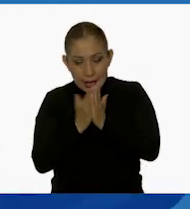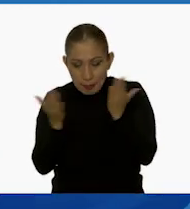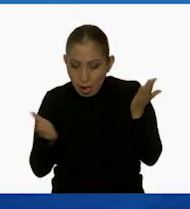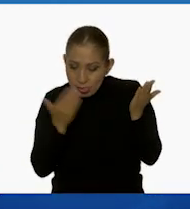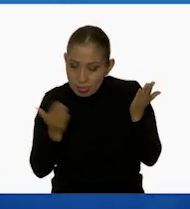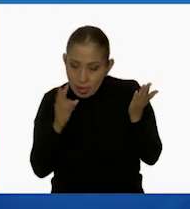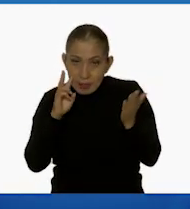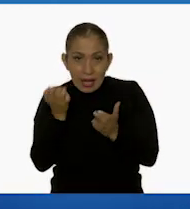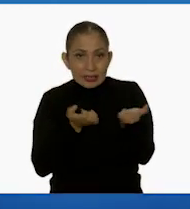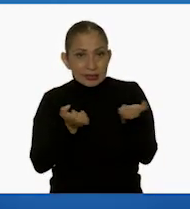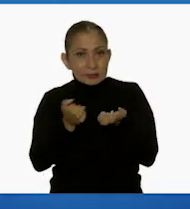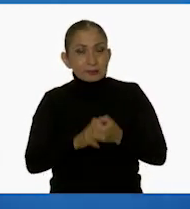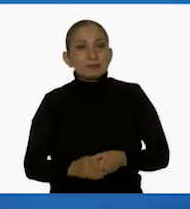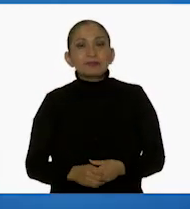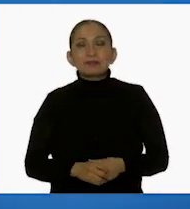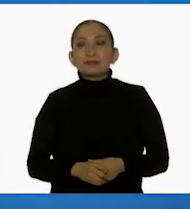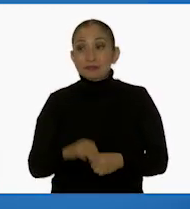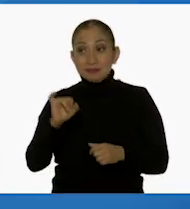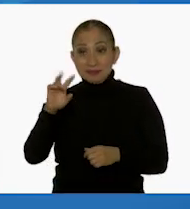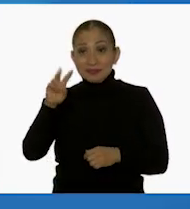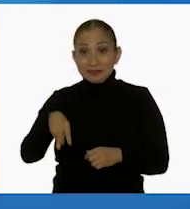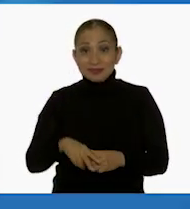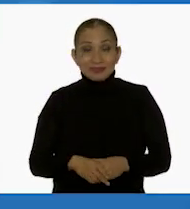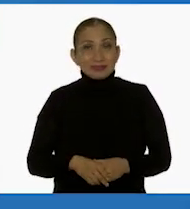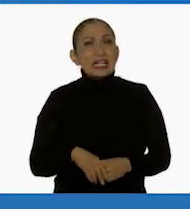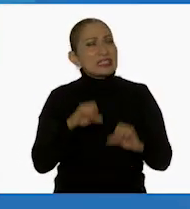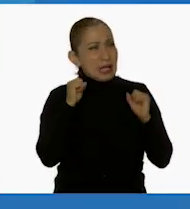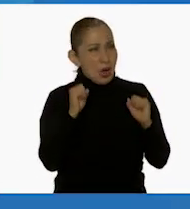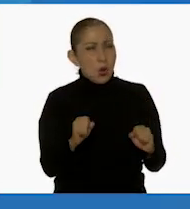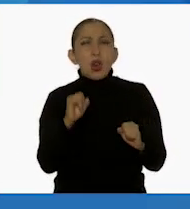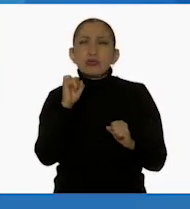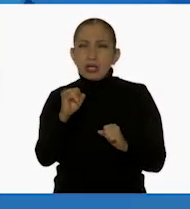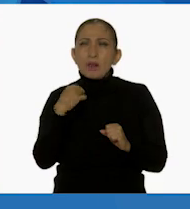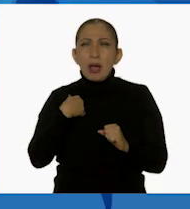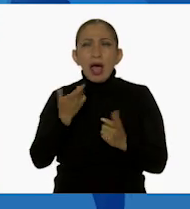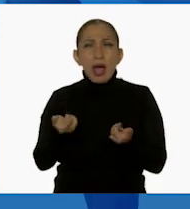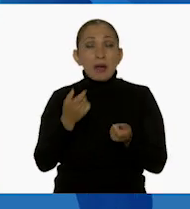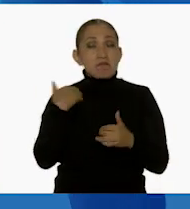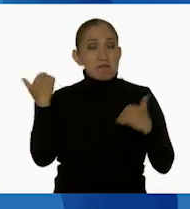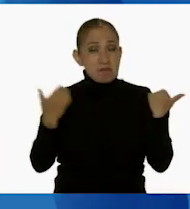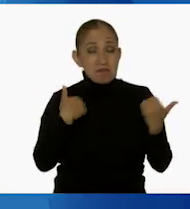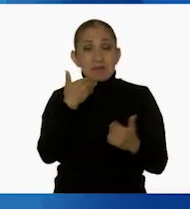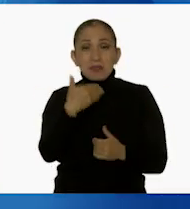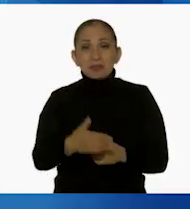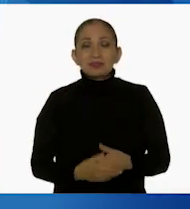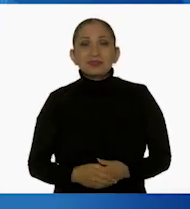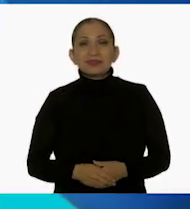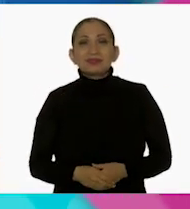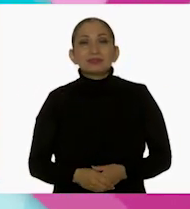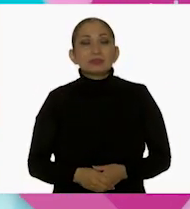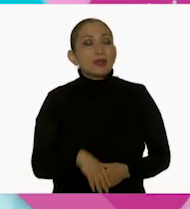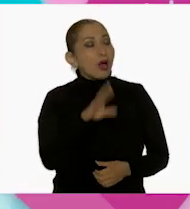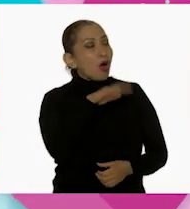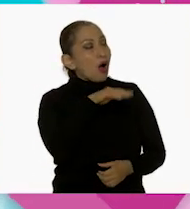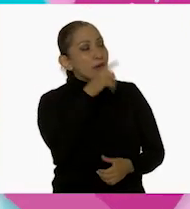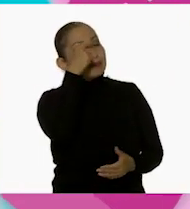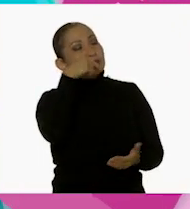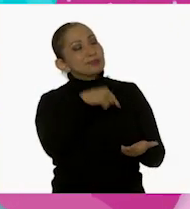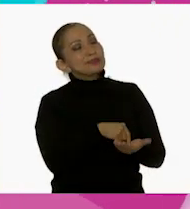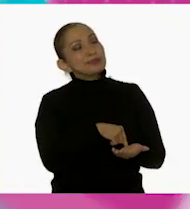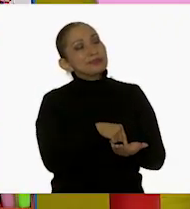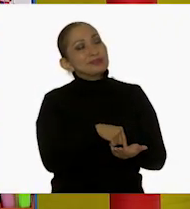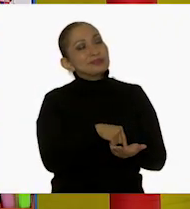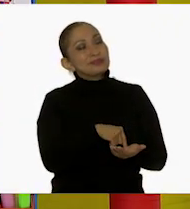haciendo estos ejercicios. ¿Verdad que sí, Tino? Seguramente sí y la van a pasar muy bien. Oigan, ¿qué creen?